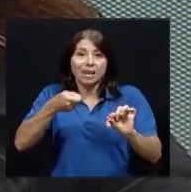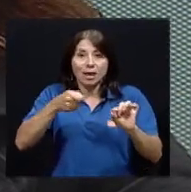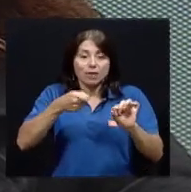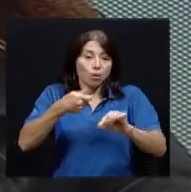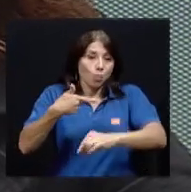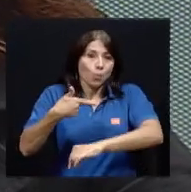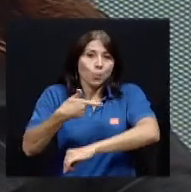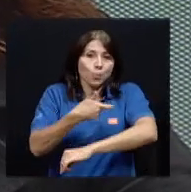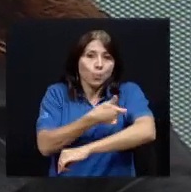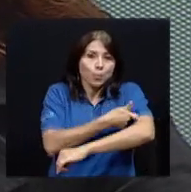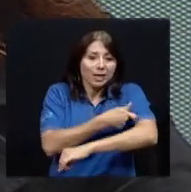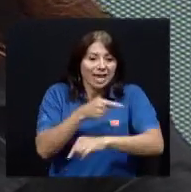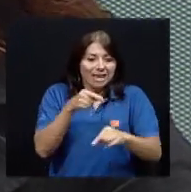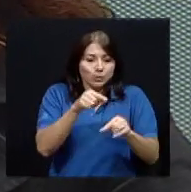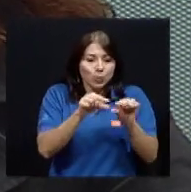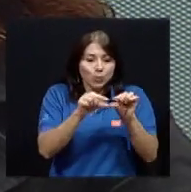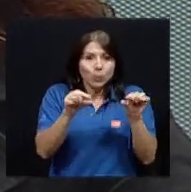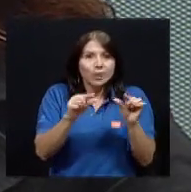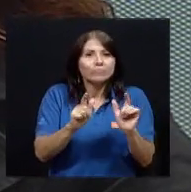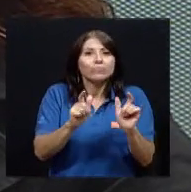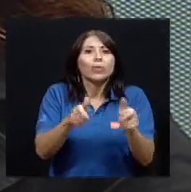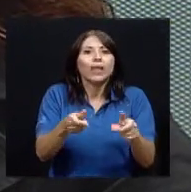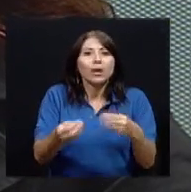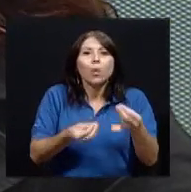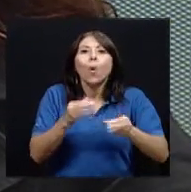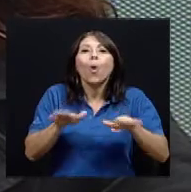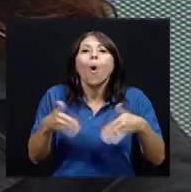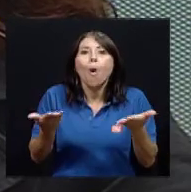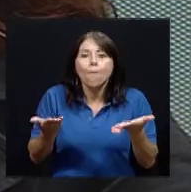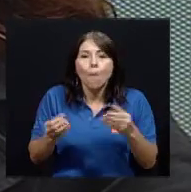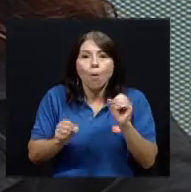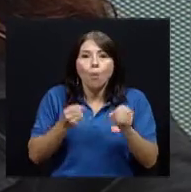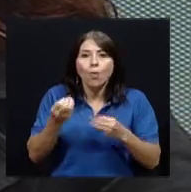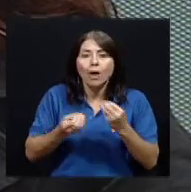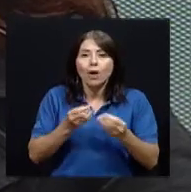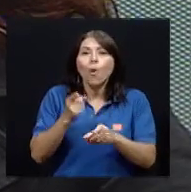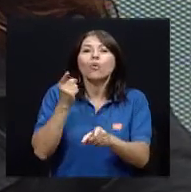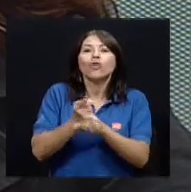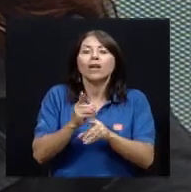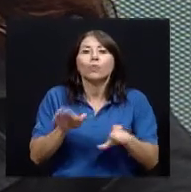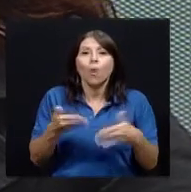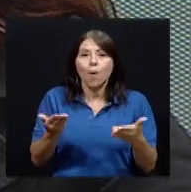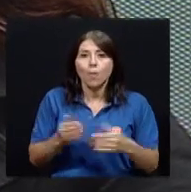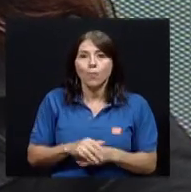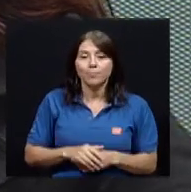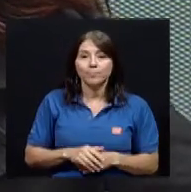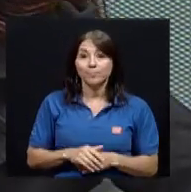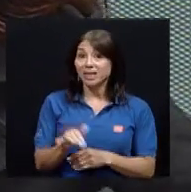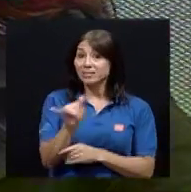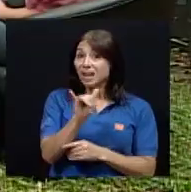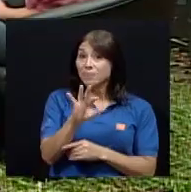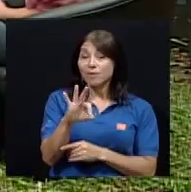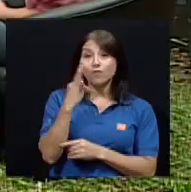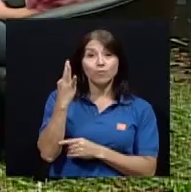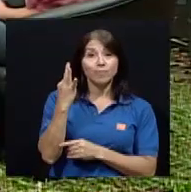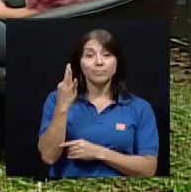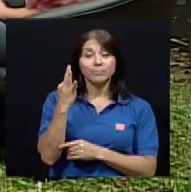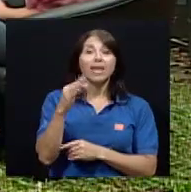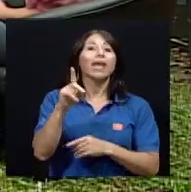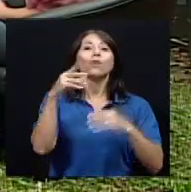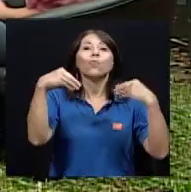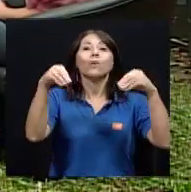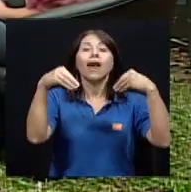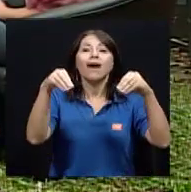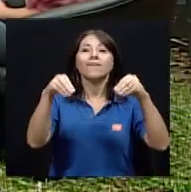que se han inyectado cuál sería la forma correcta de deshacernos de esas jeringas de la misma manera que se hace en una